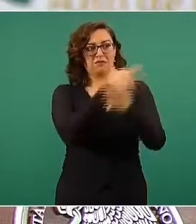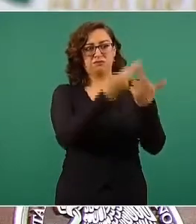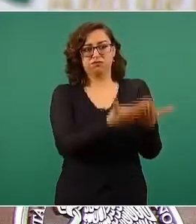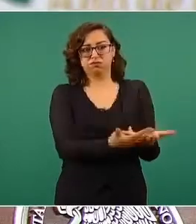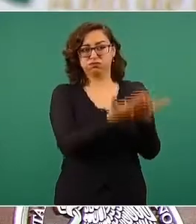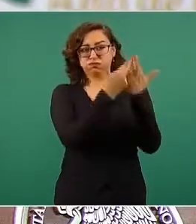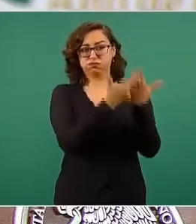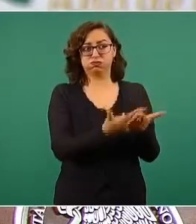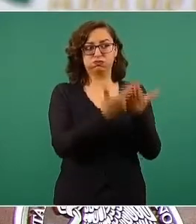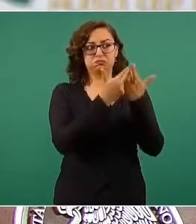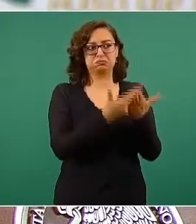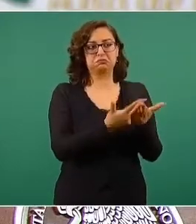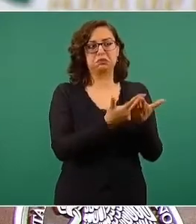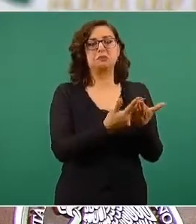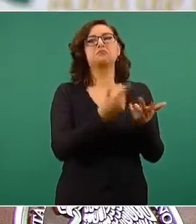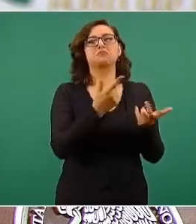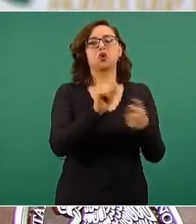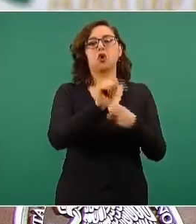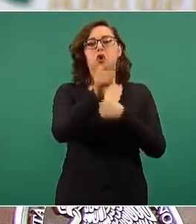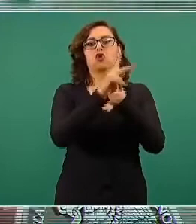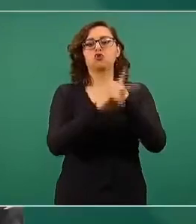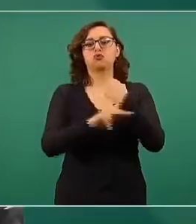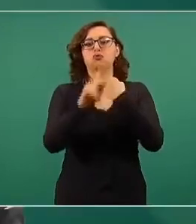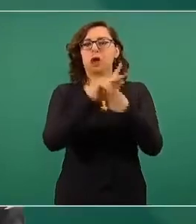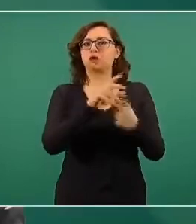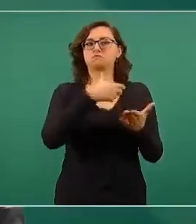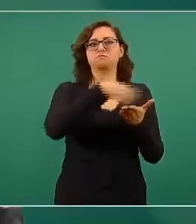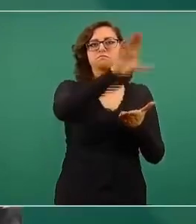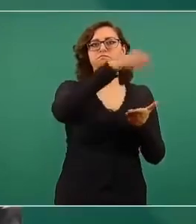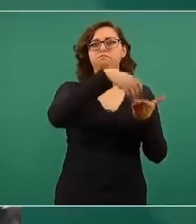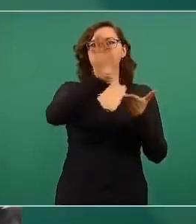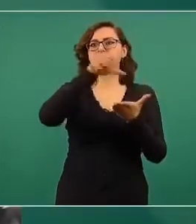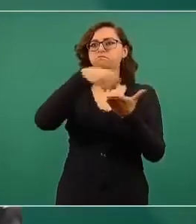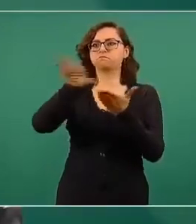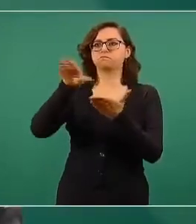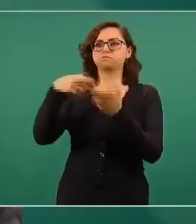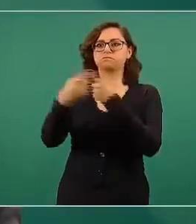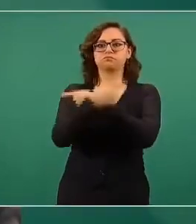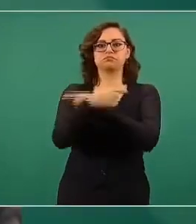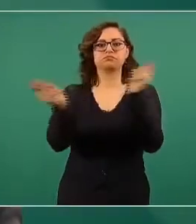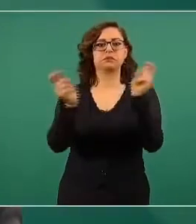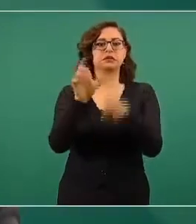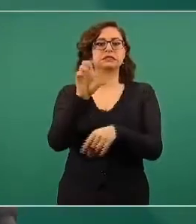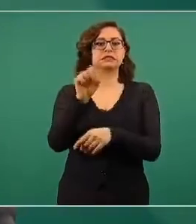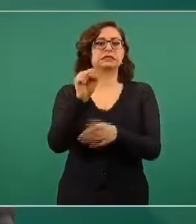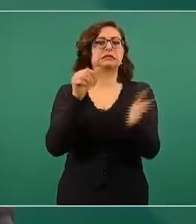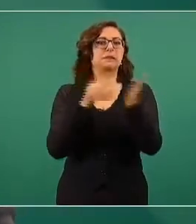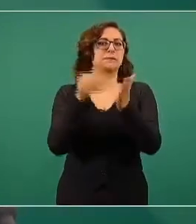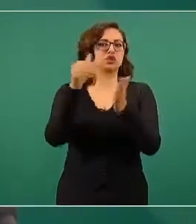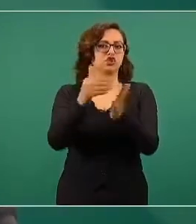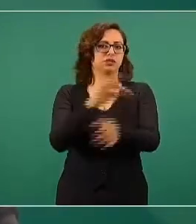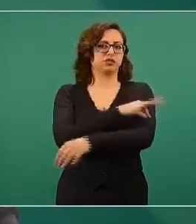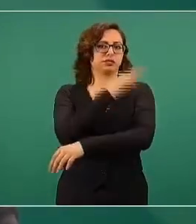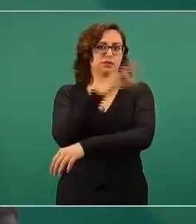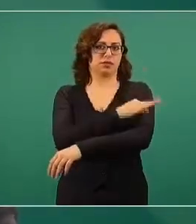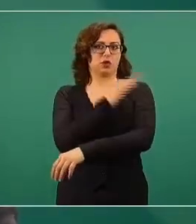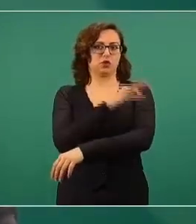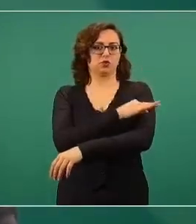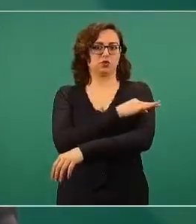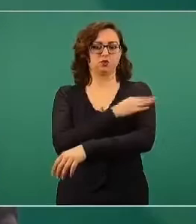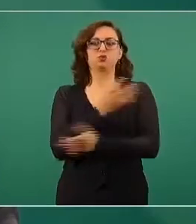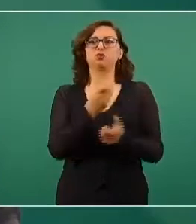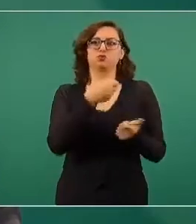lo necesitan, 60 millones de dosis de vacunas, porque ellos tenían como